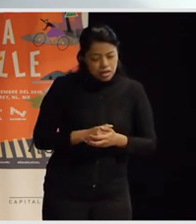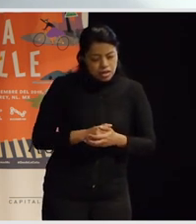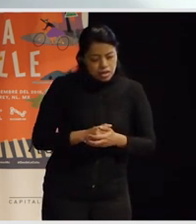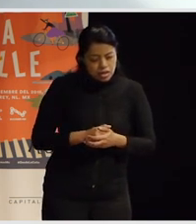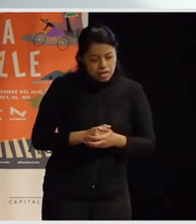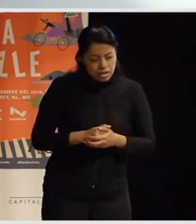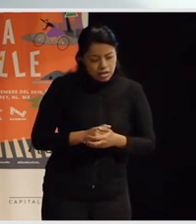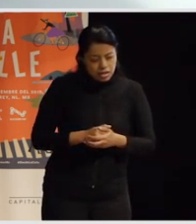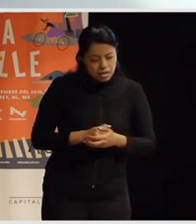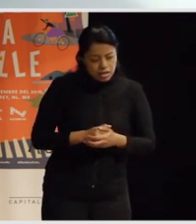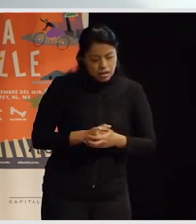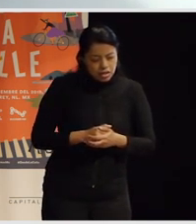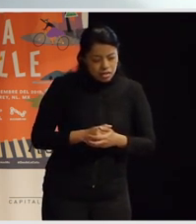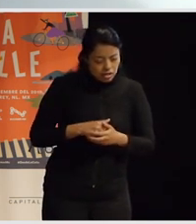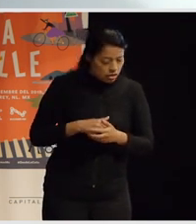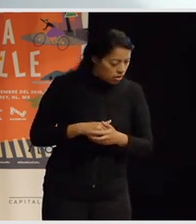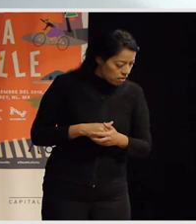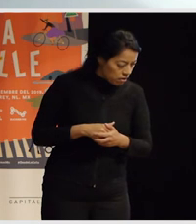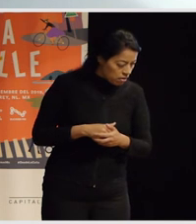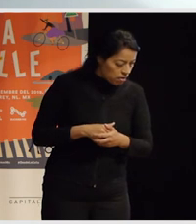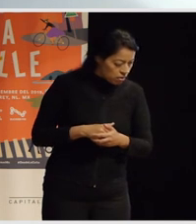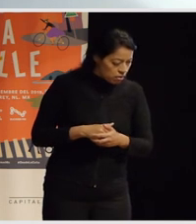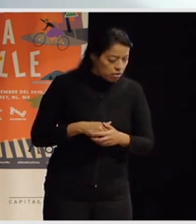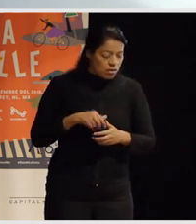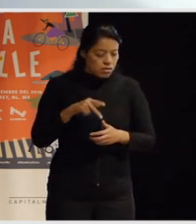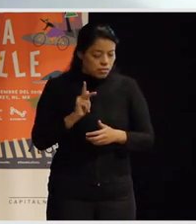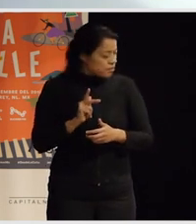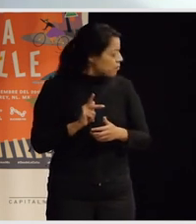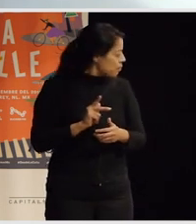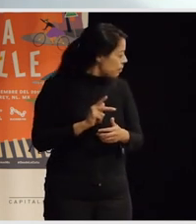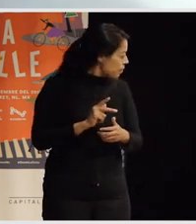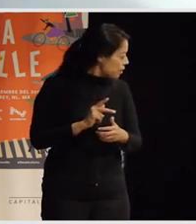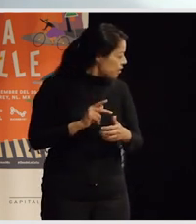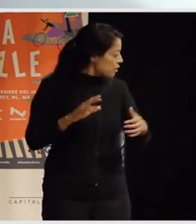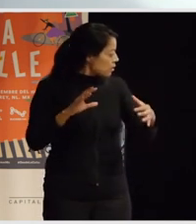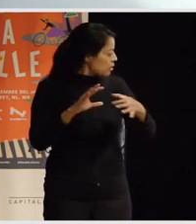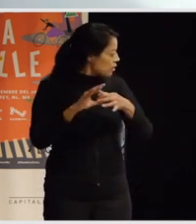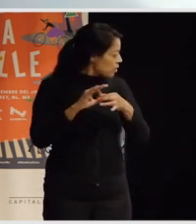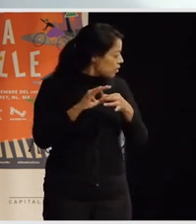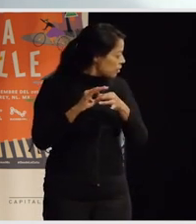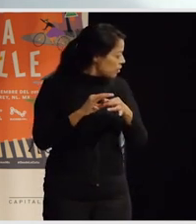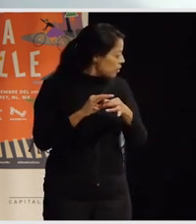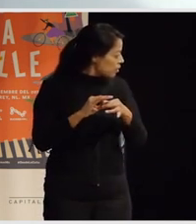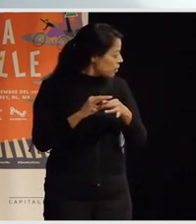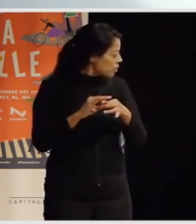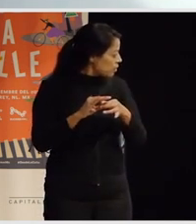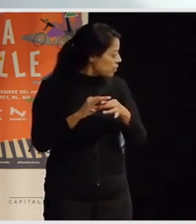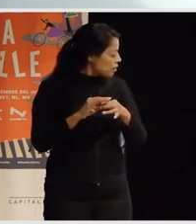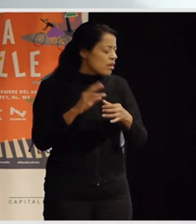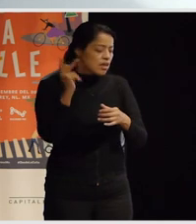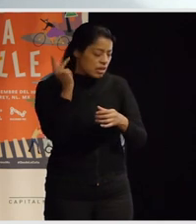se da dota presupuestariamente o no pero yo sí que quería resaltar esta relación entre también un poco como el contexto